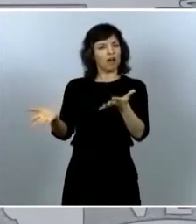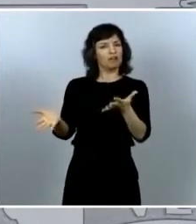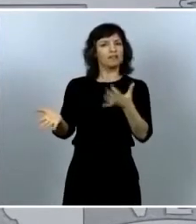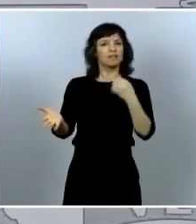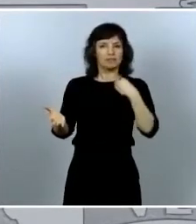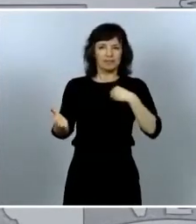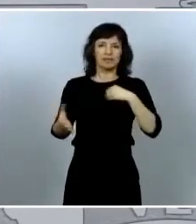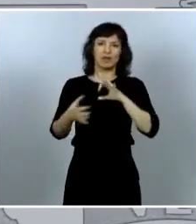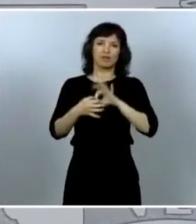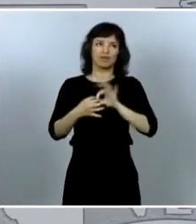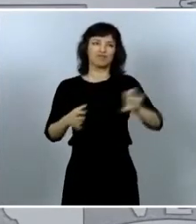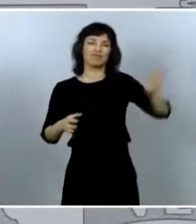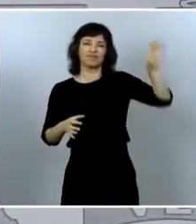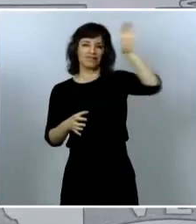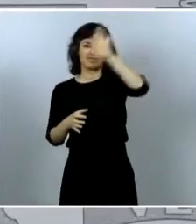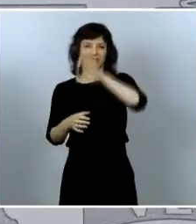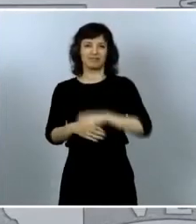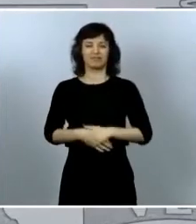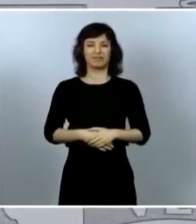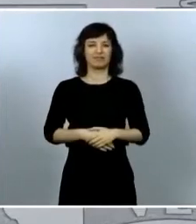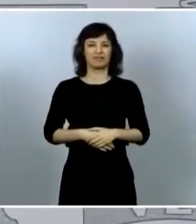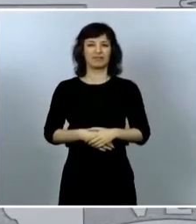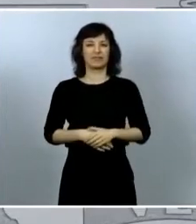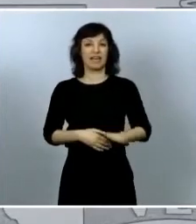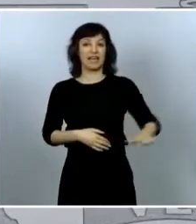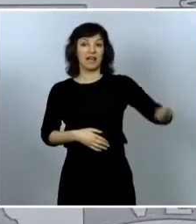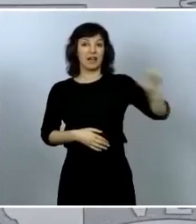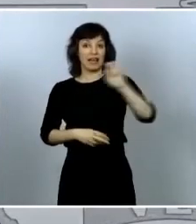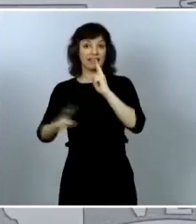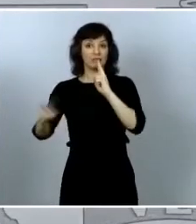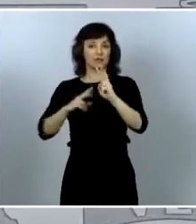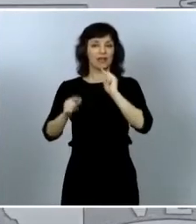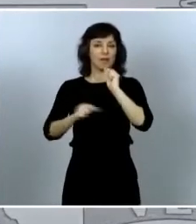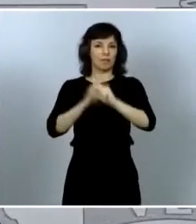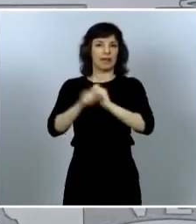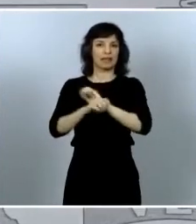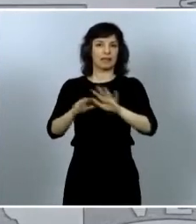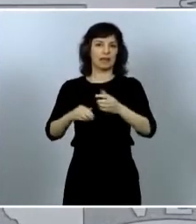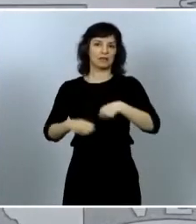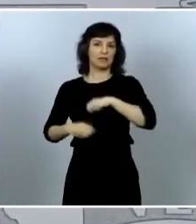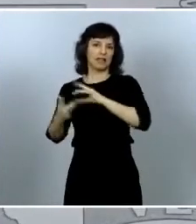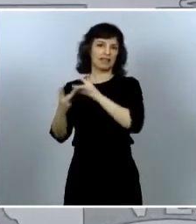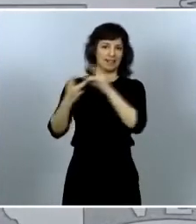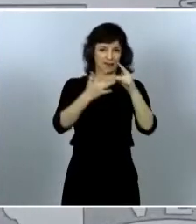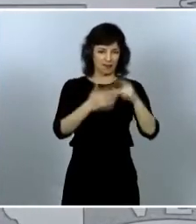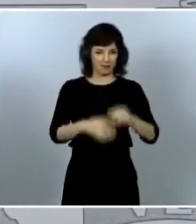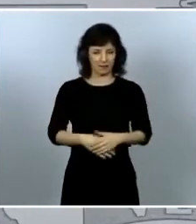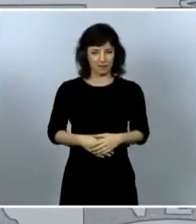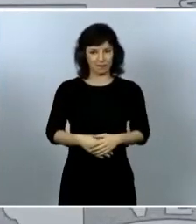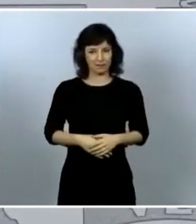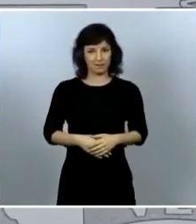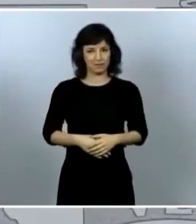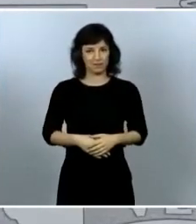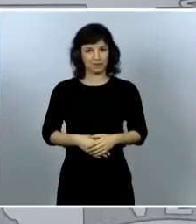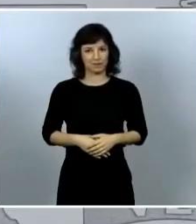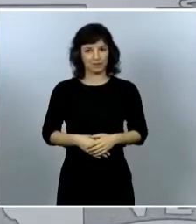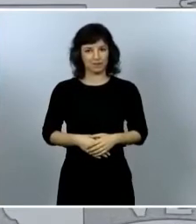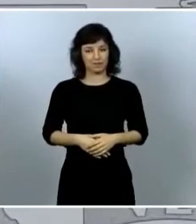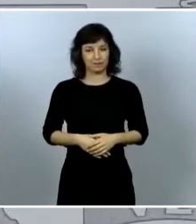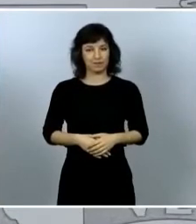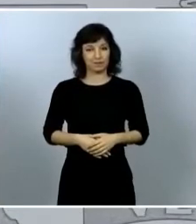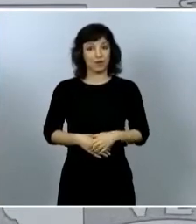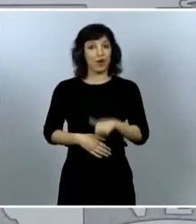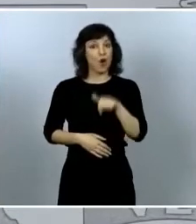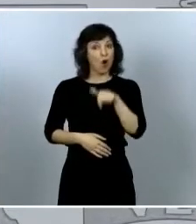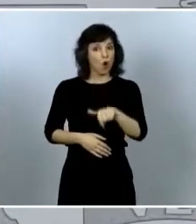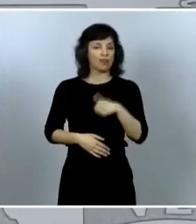liderando la respuesta europea a la pandemia hoy podemos contemplar con esperanza la batería de acciones que comienza